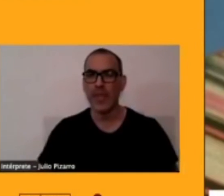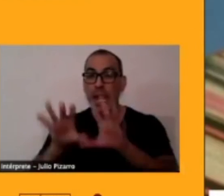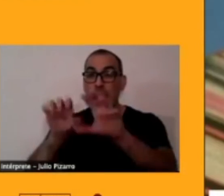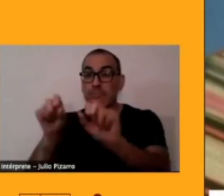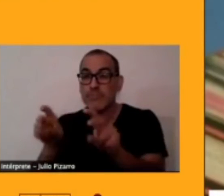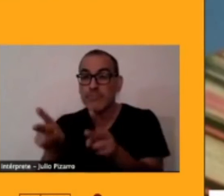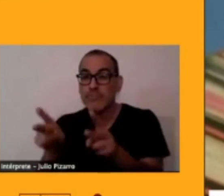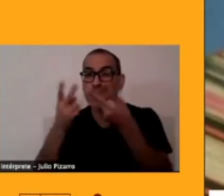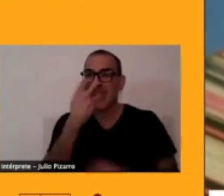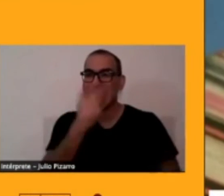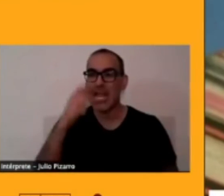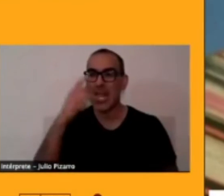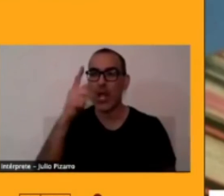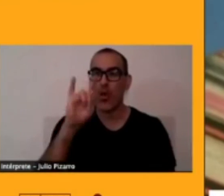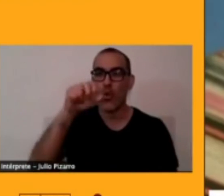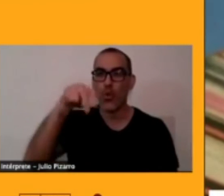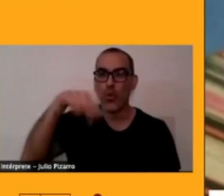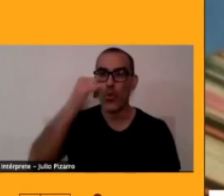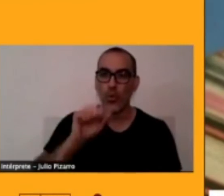atacameño. Ya está.